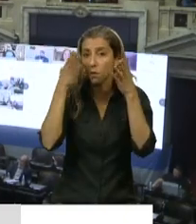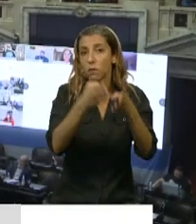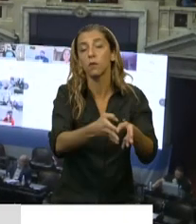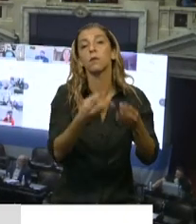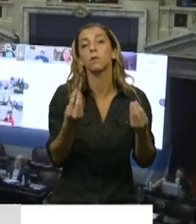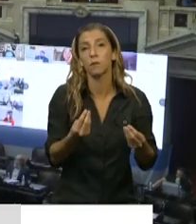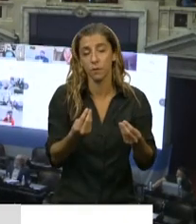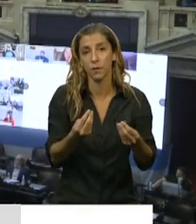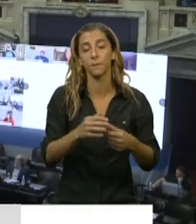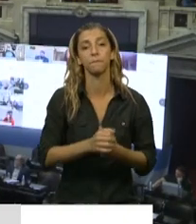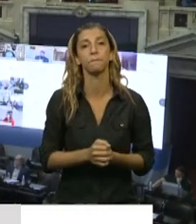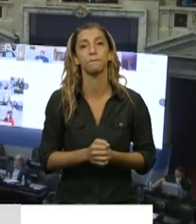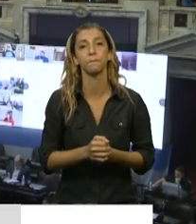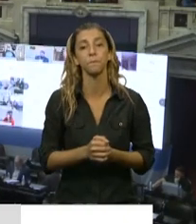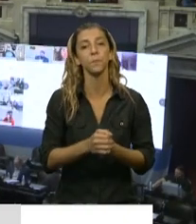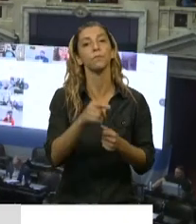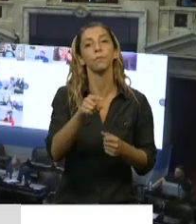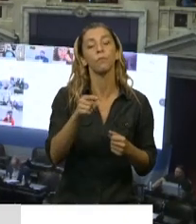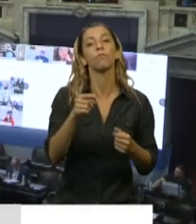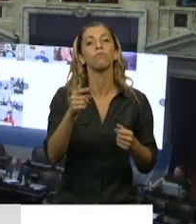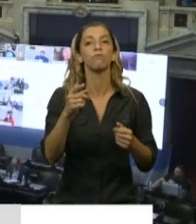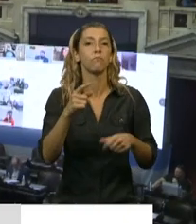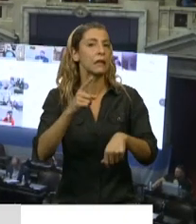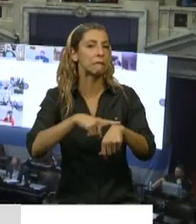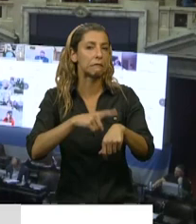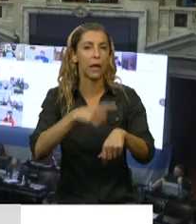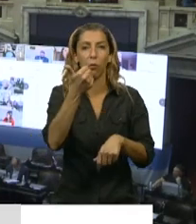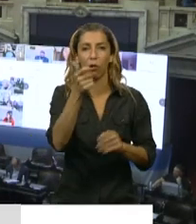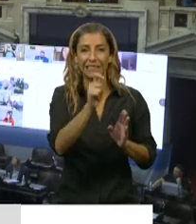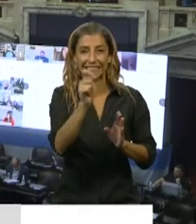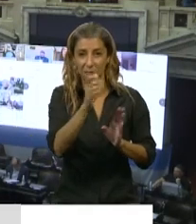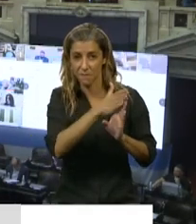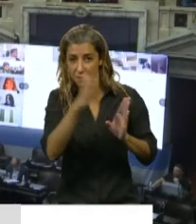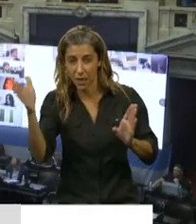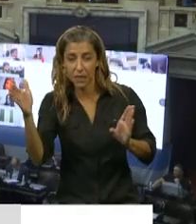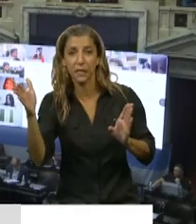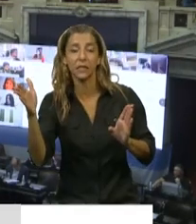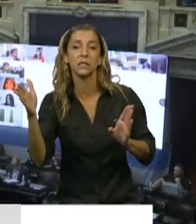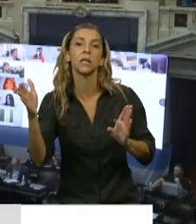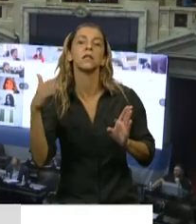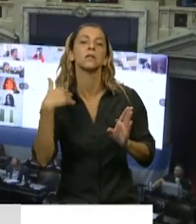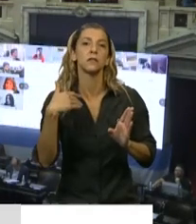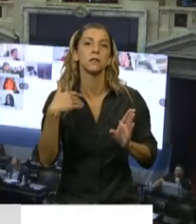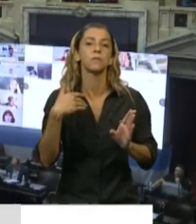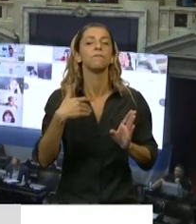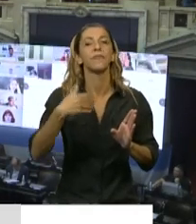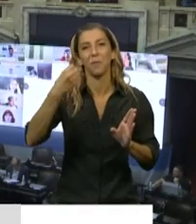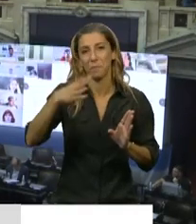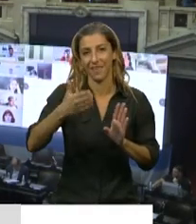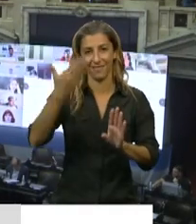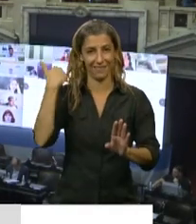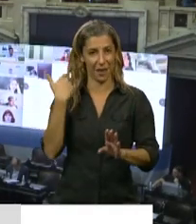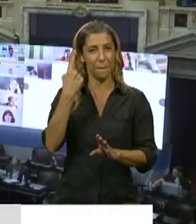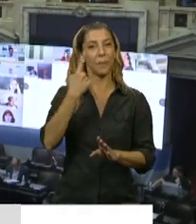anular la posibilidad por el periodo de seis meses, es decir, desde el primero de marzo